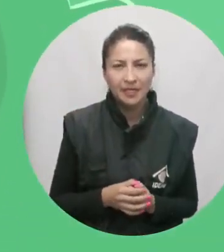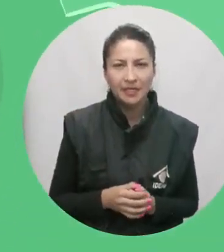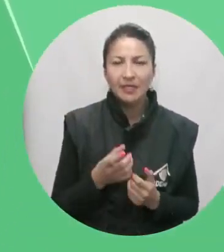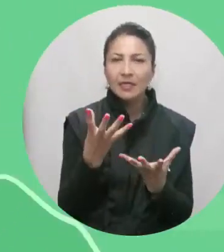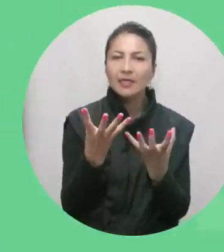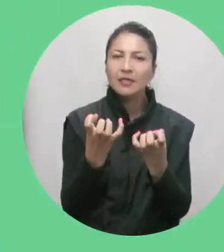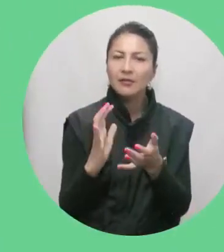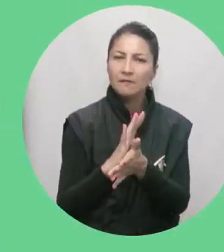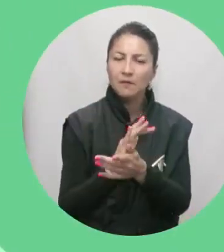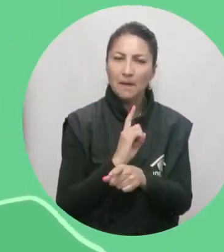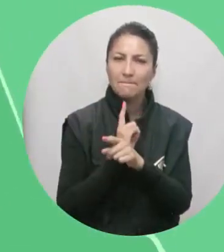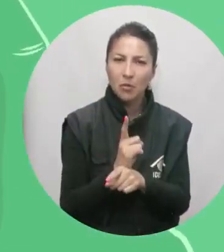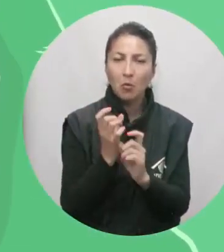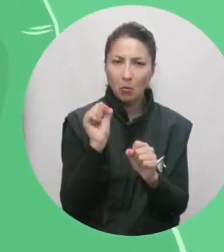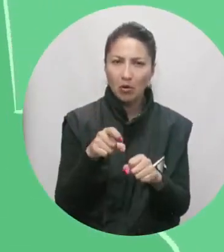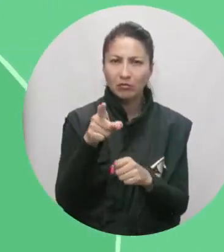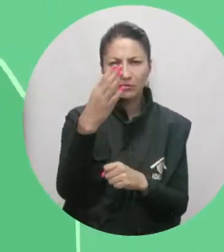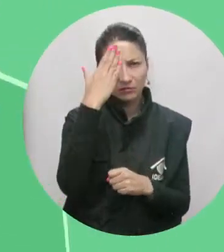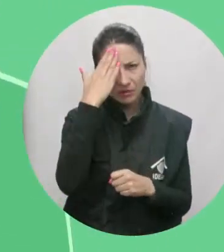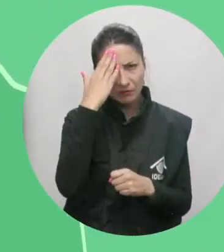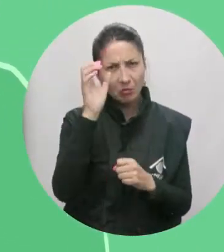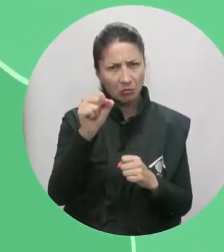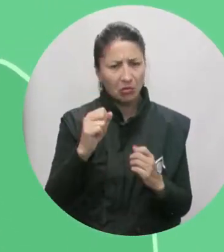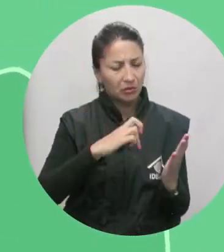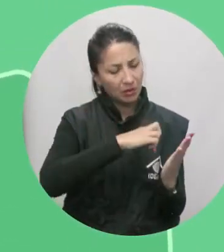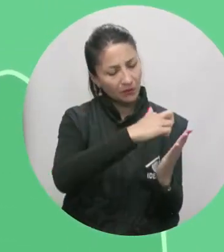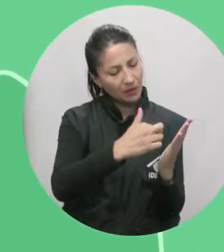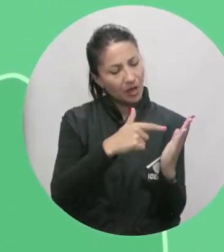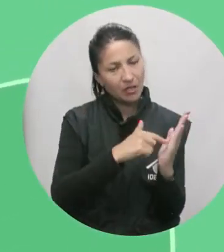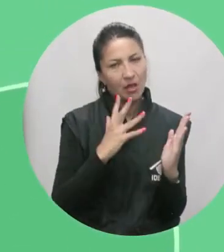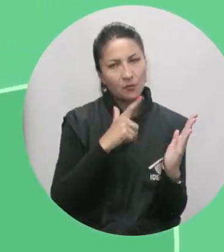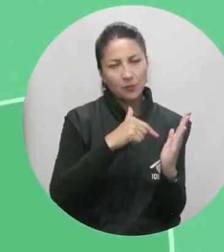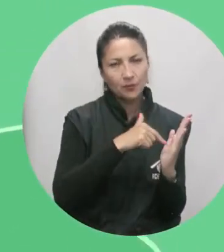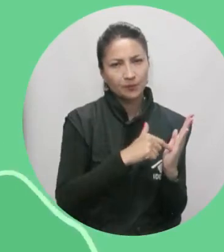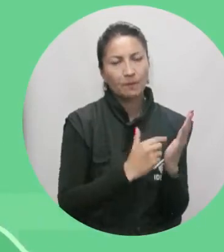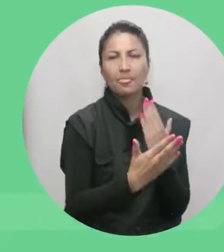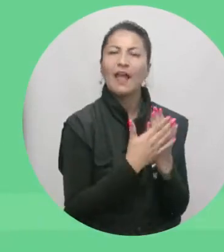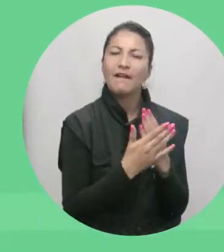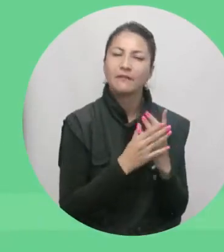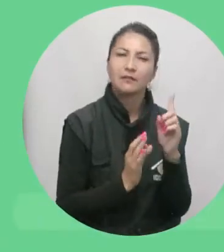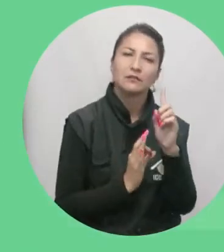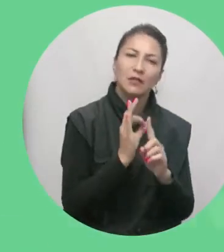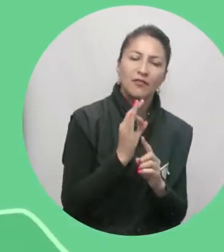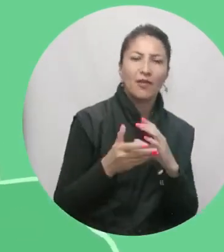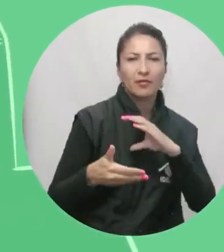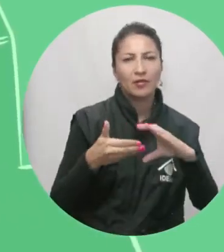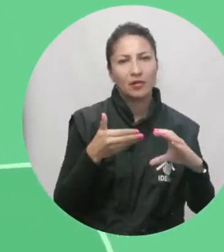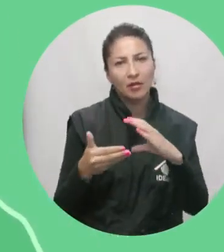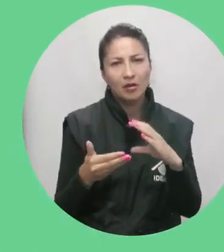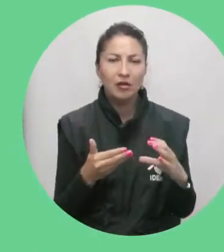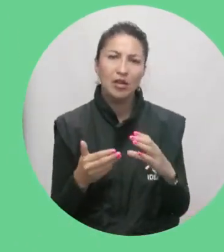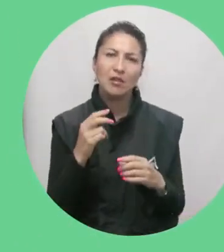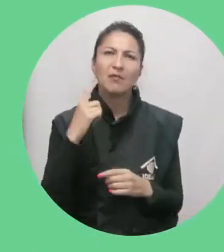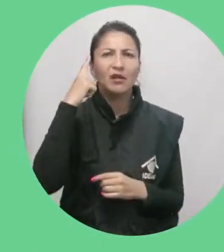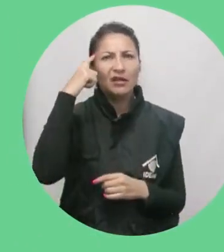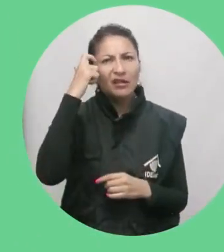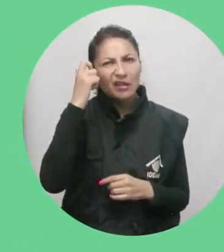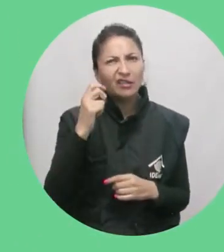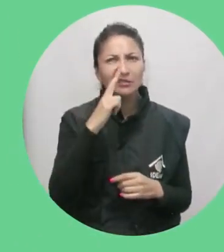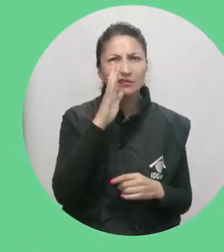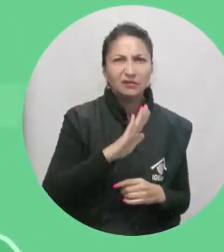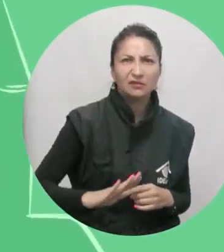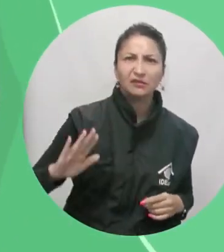informado al instante, descarga nuestra aplicación Mi Pronóstico desde Google Play o App Store. Información en tiempo real,